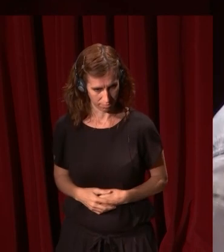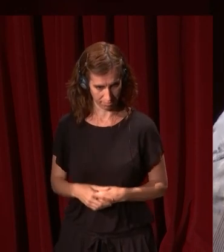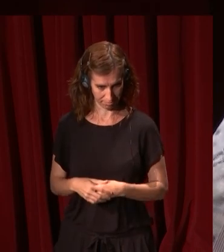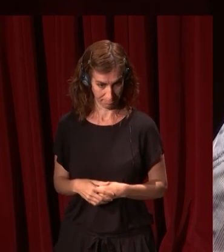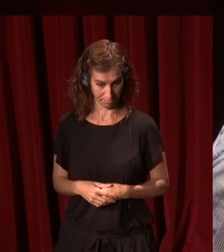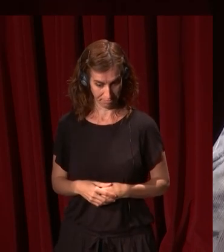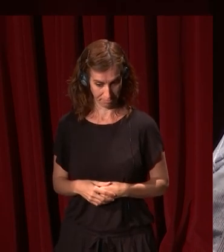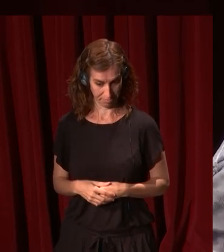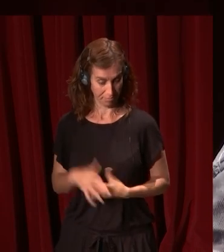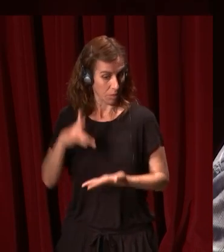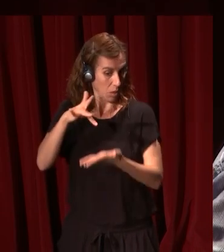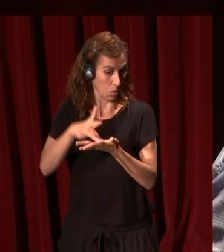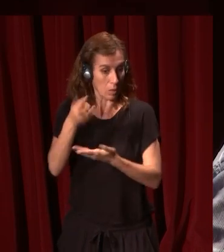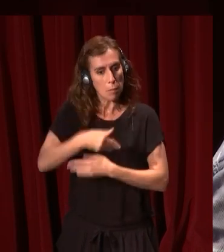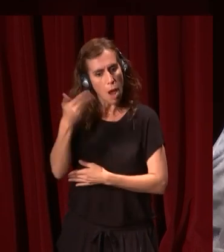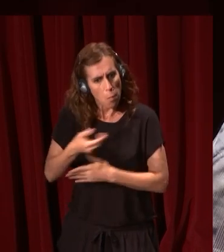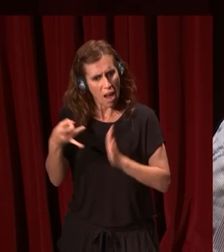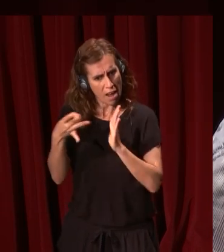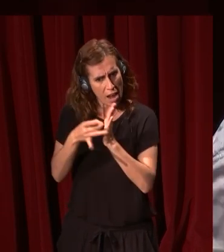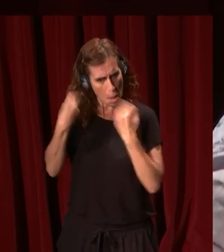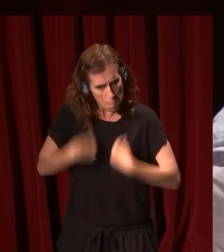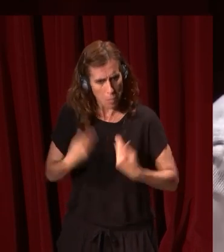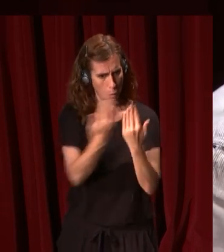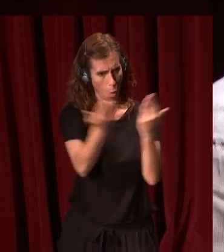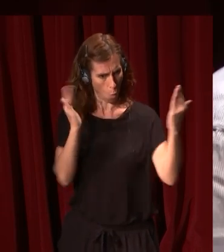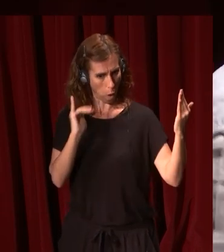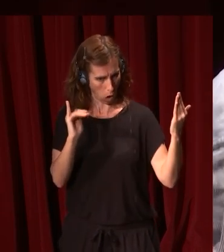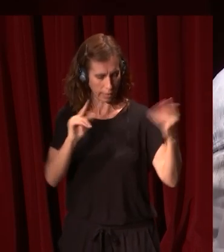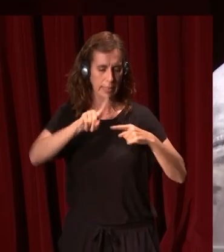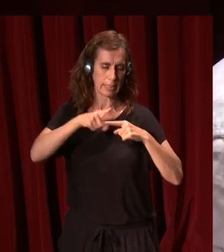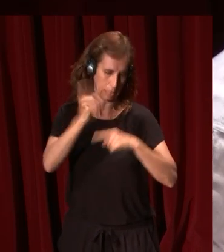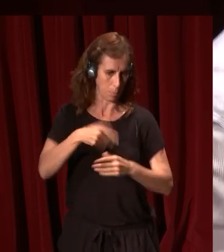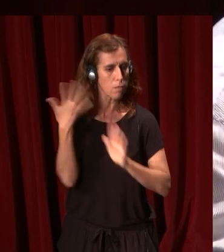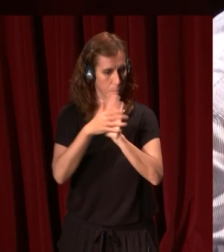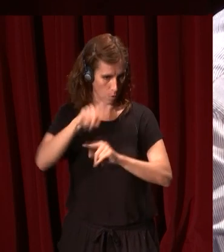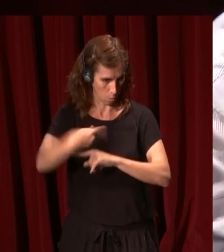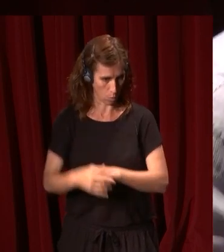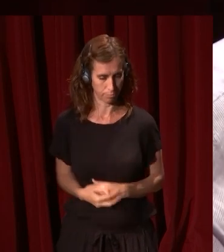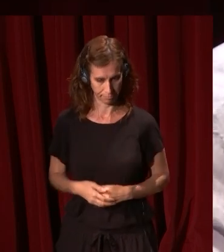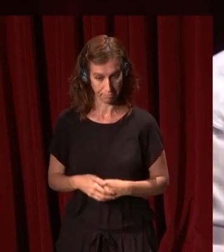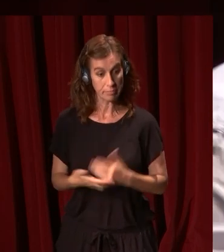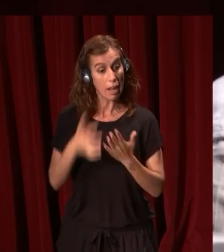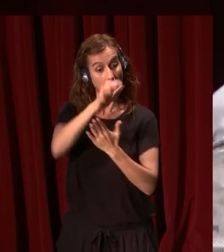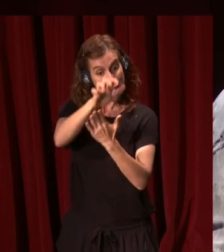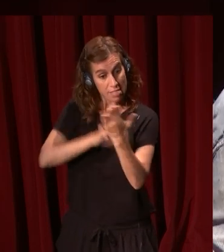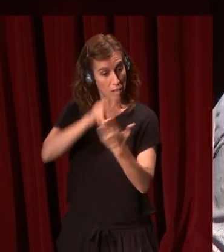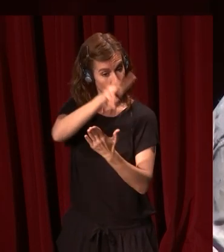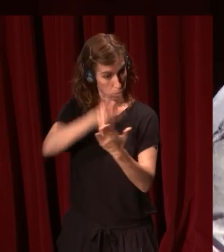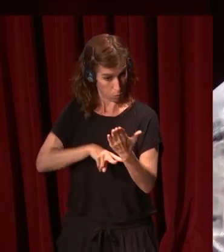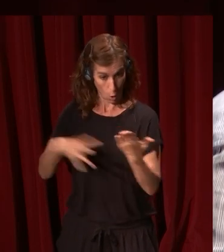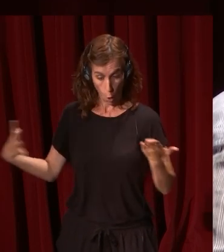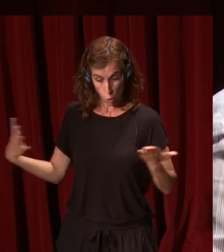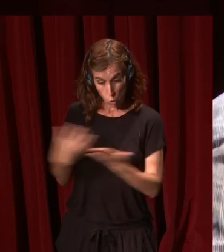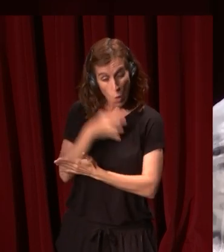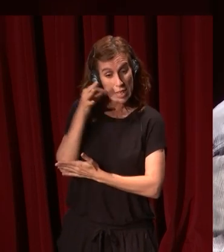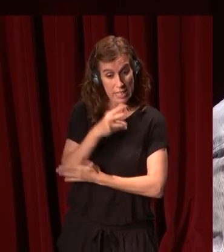fundamental en última instancia es la calidad de los cuadros, y hablaremos un poquito de eso también. Os leo unos textos importantes, son todos ya del siglo